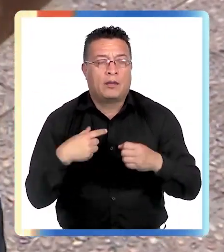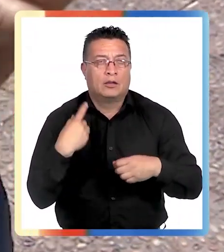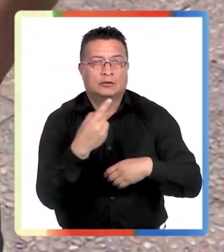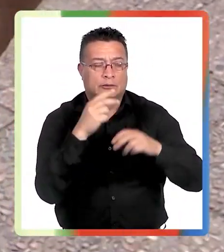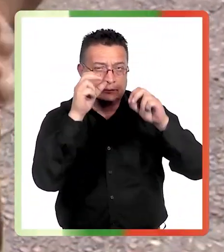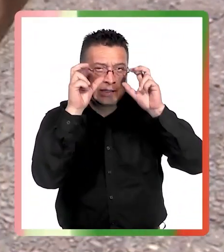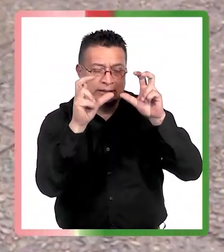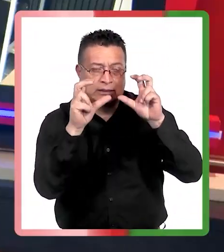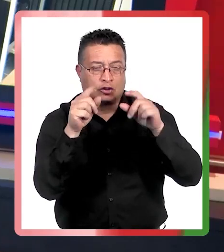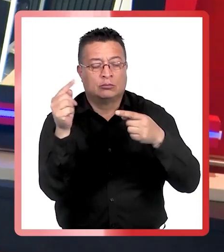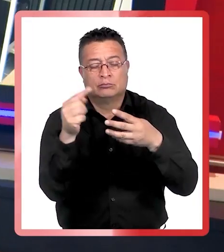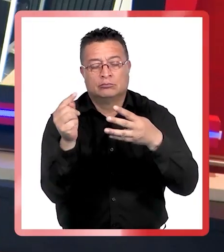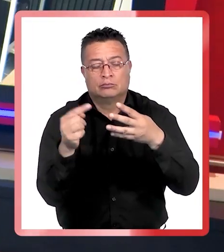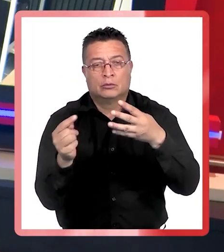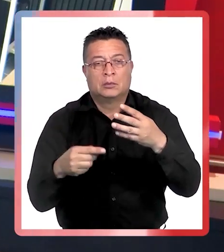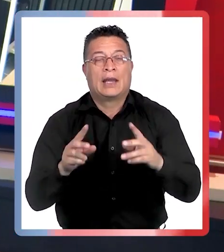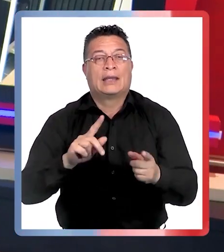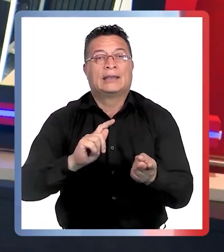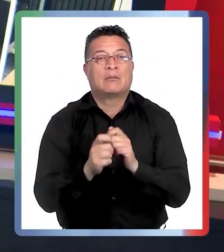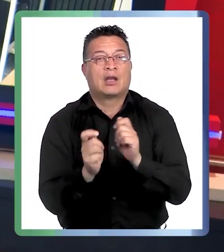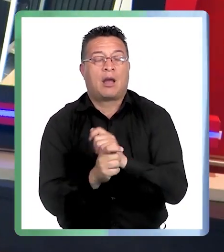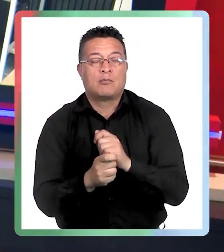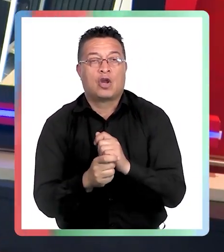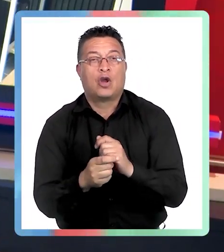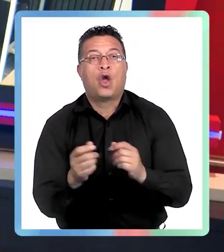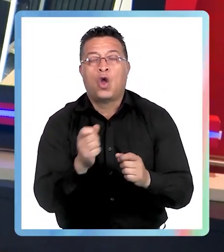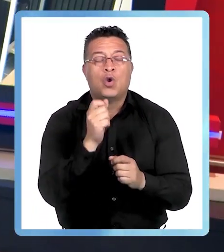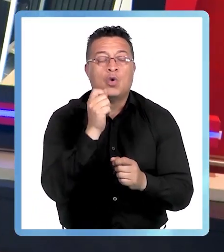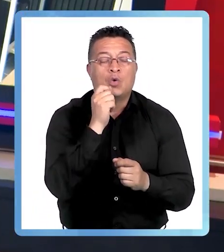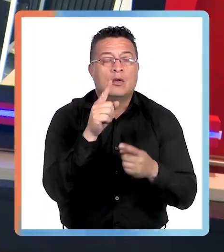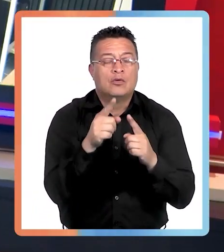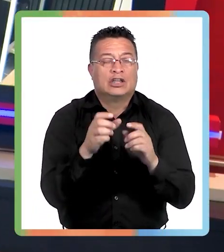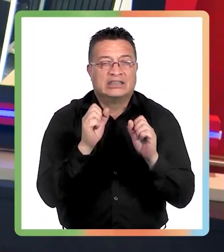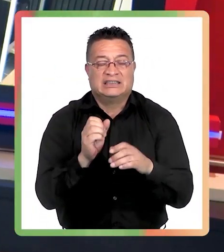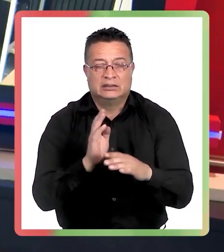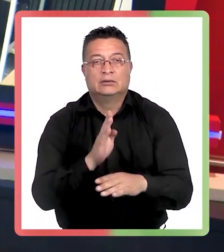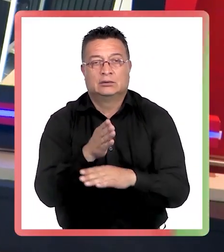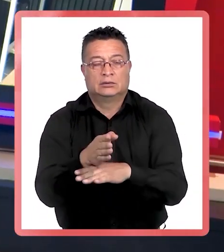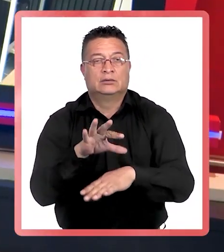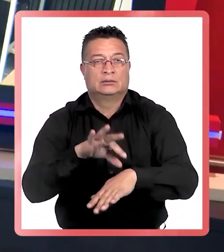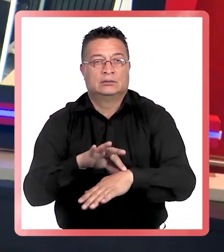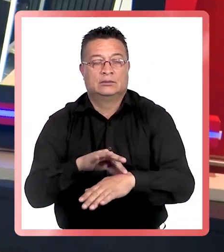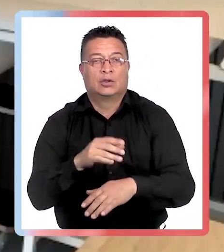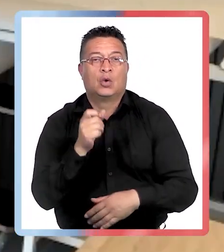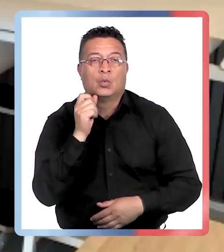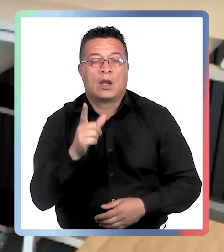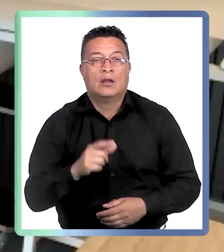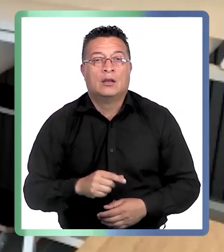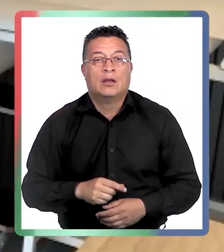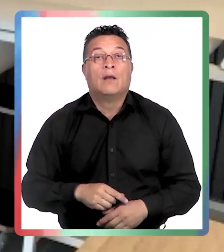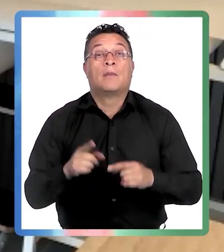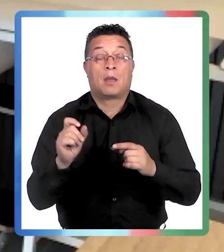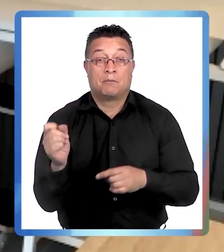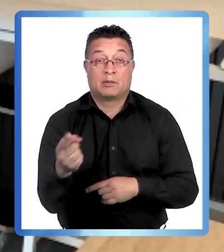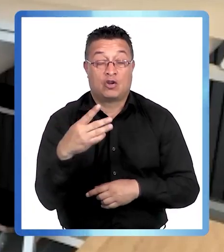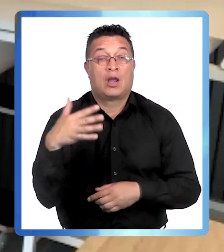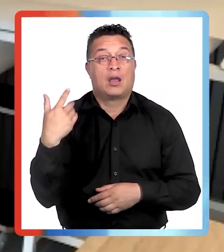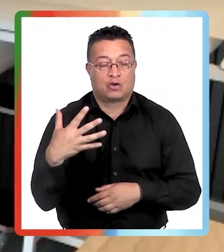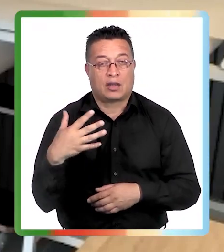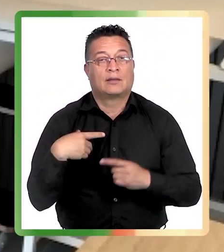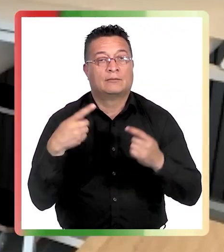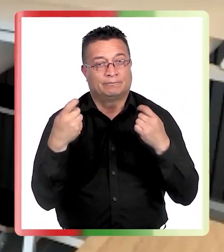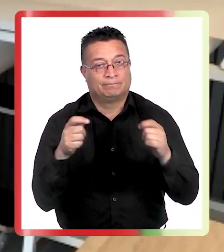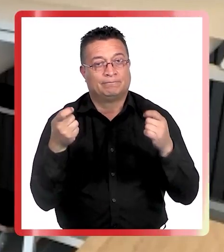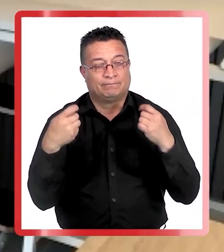atentos a ciertos cambios, por ejemplo? ¿Y en qué ocasiones sí acudir a un especialista, a un médico? Primero, importante es intentar